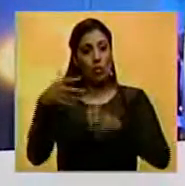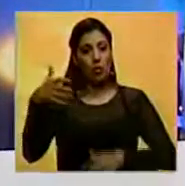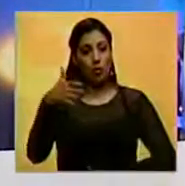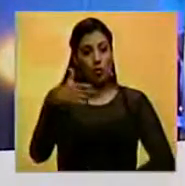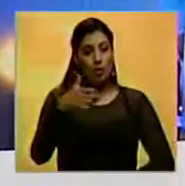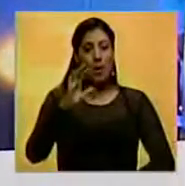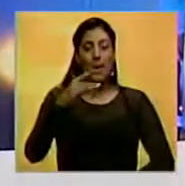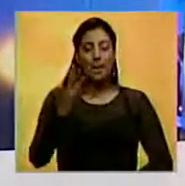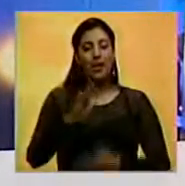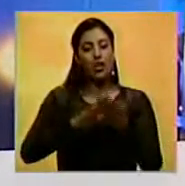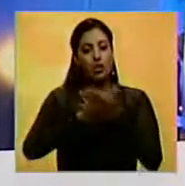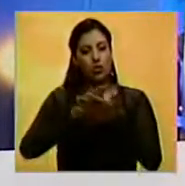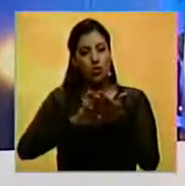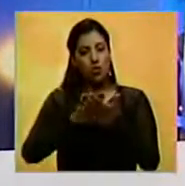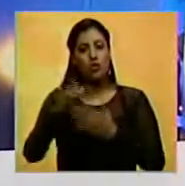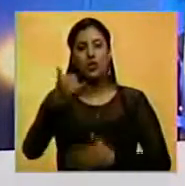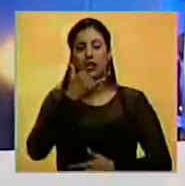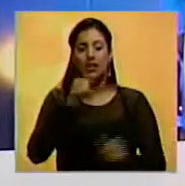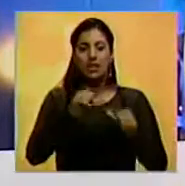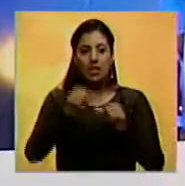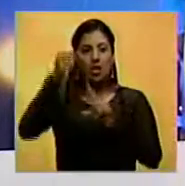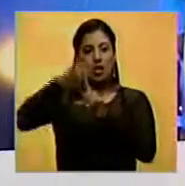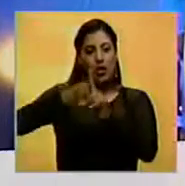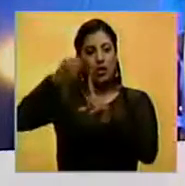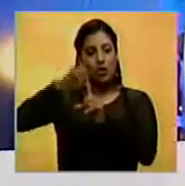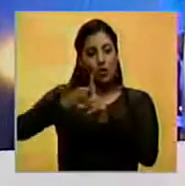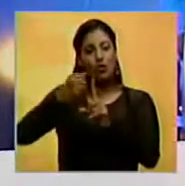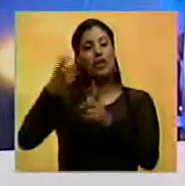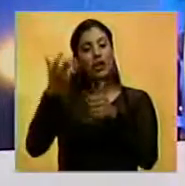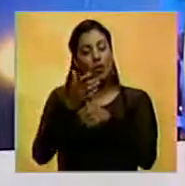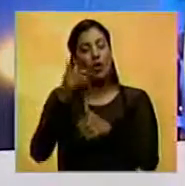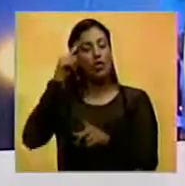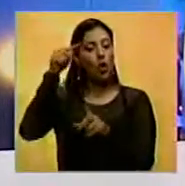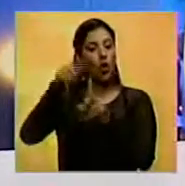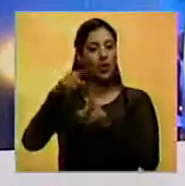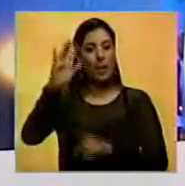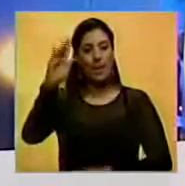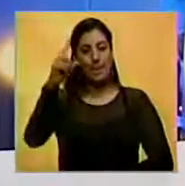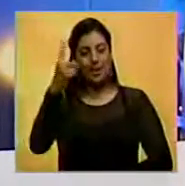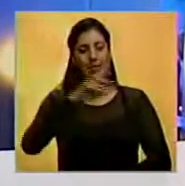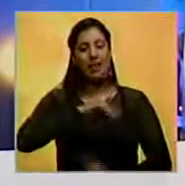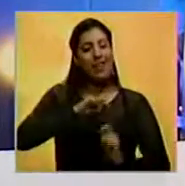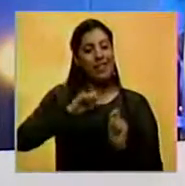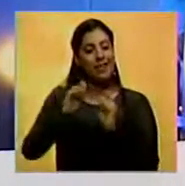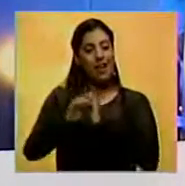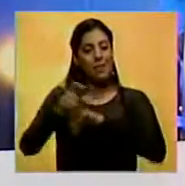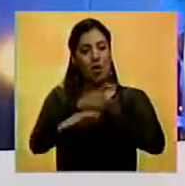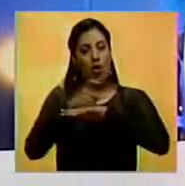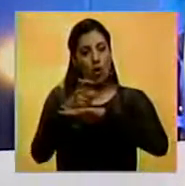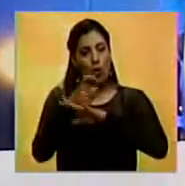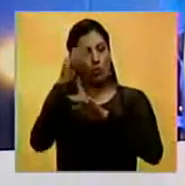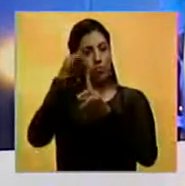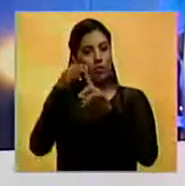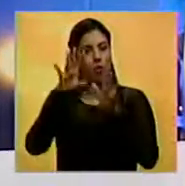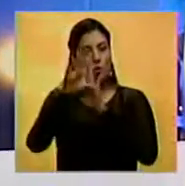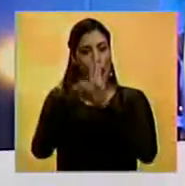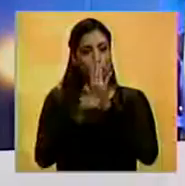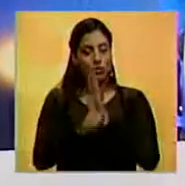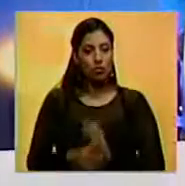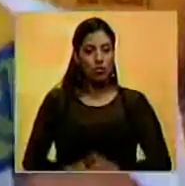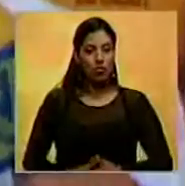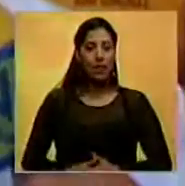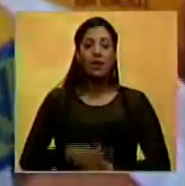Democrática para corregir las fallas, continuar con la lucha y lograr el objetivo principal, que es cambiar de gobierno por la vía constitucional.